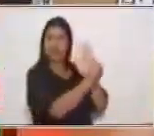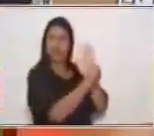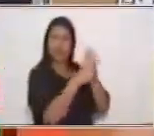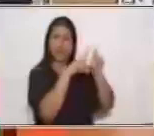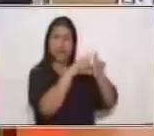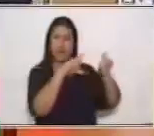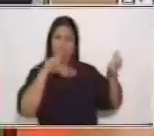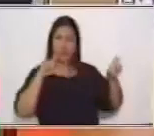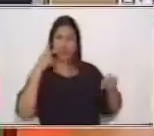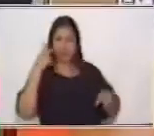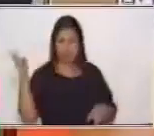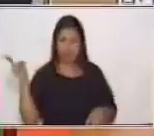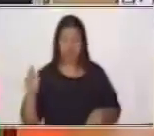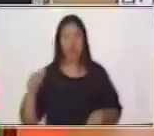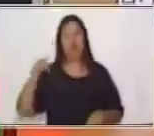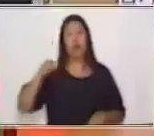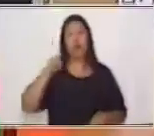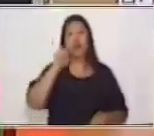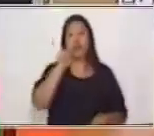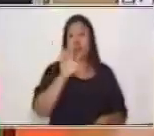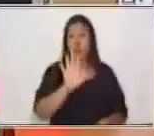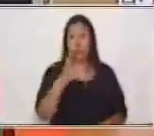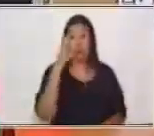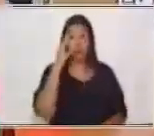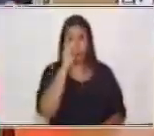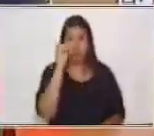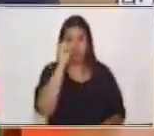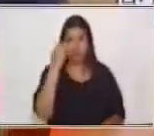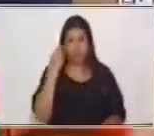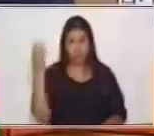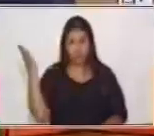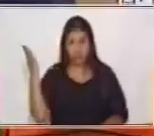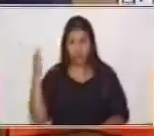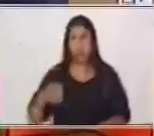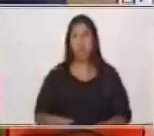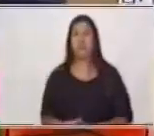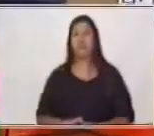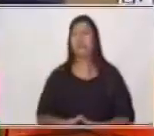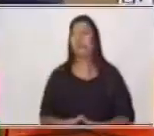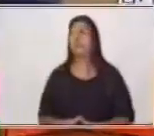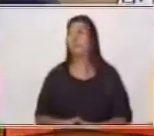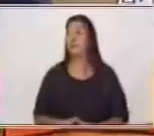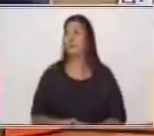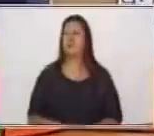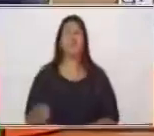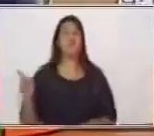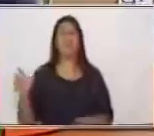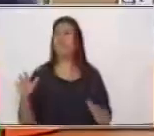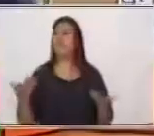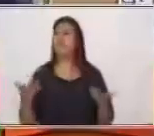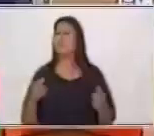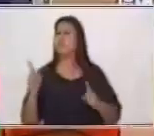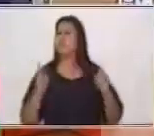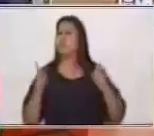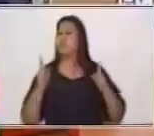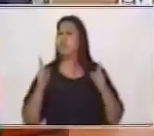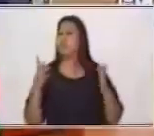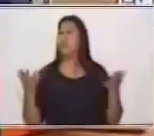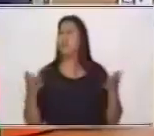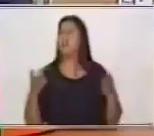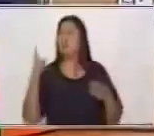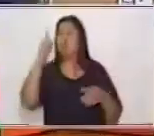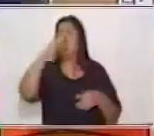Muy bien. Vamos a observar que nuestra tira cómica está formada únicamente por imágenes.